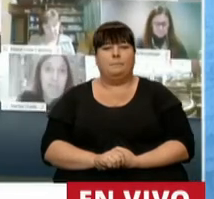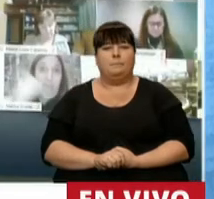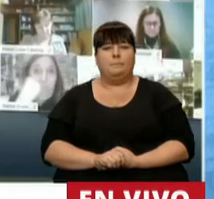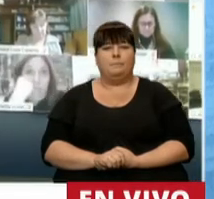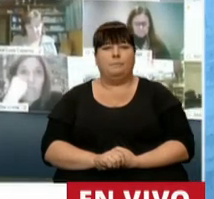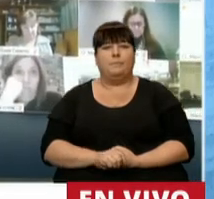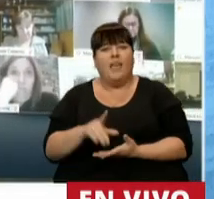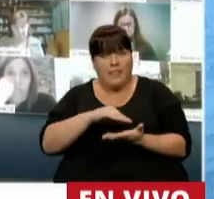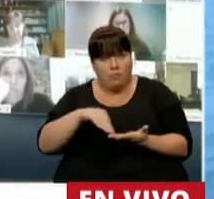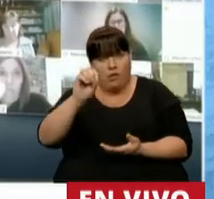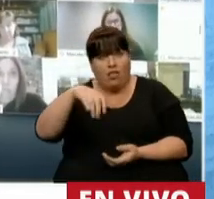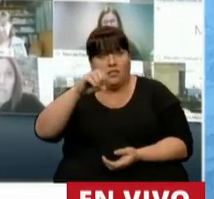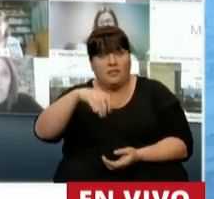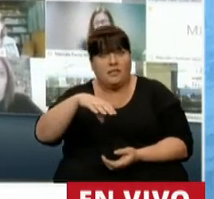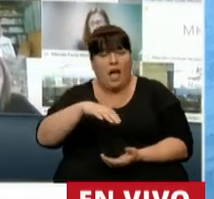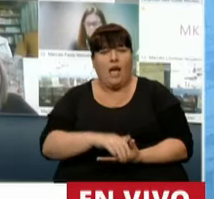¿Tiene el diputado por ahí?